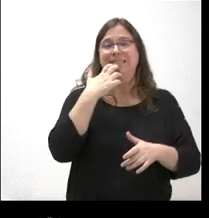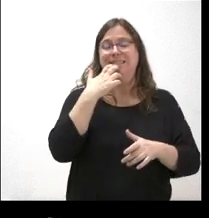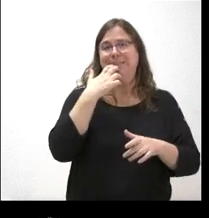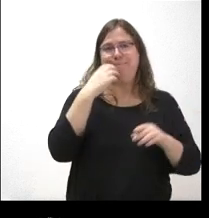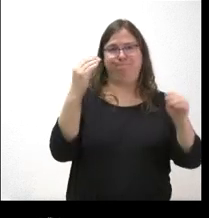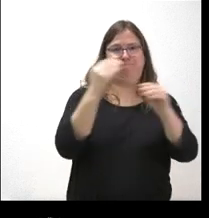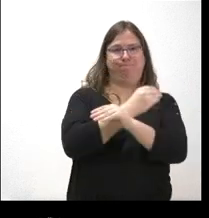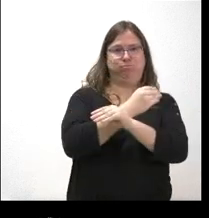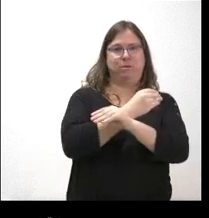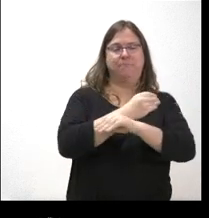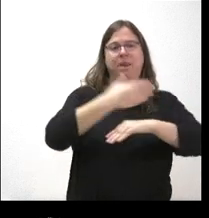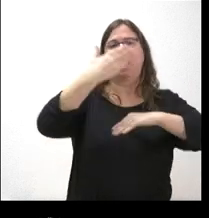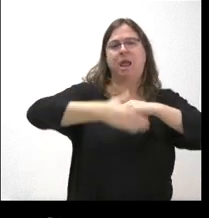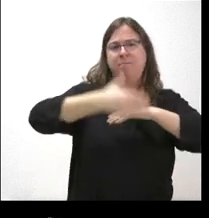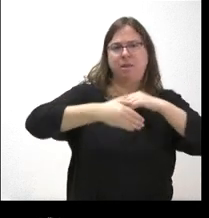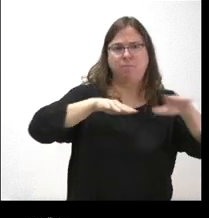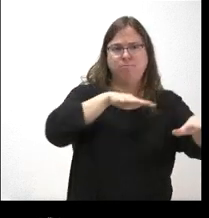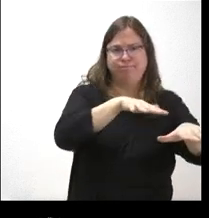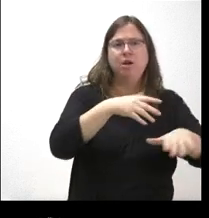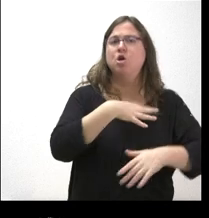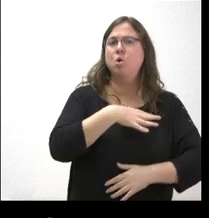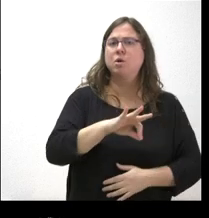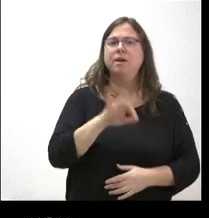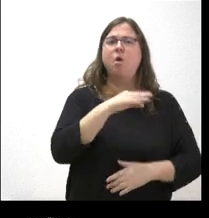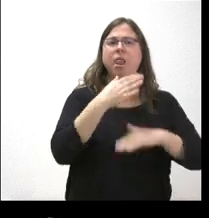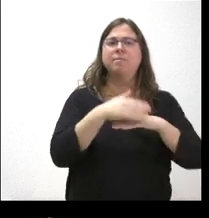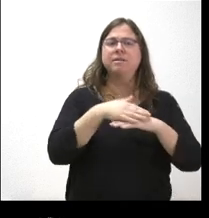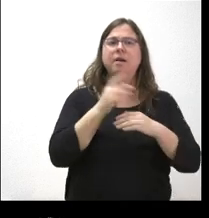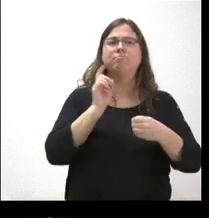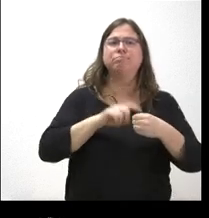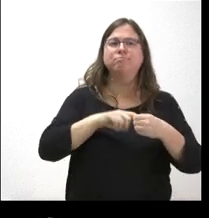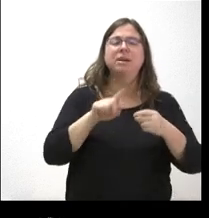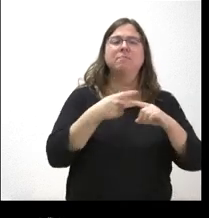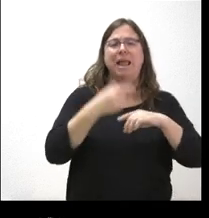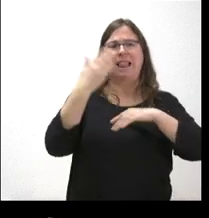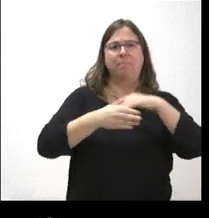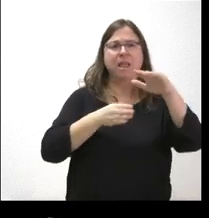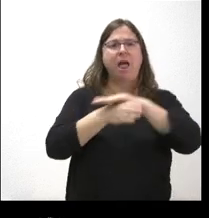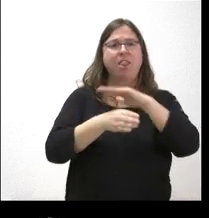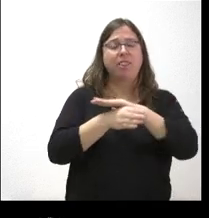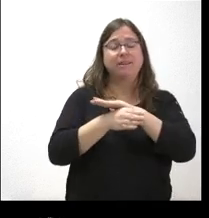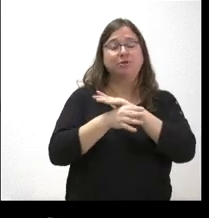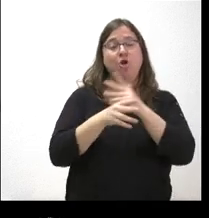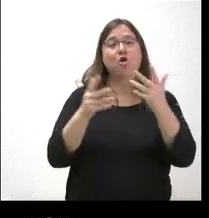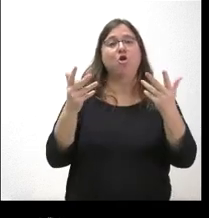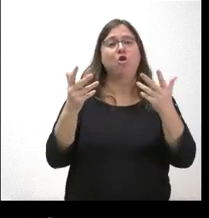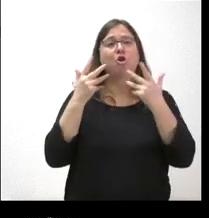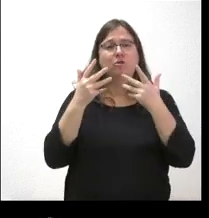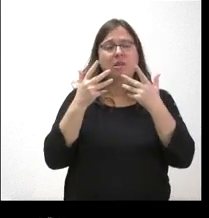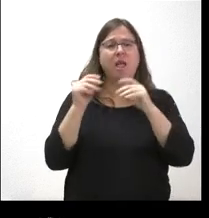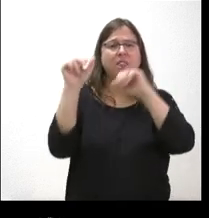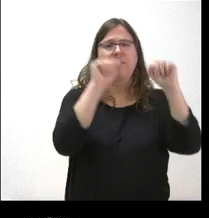imposición de cupos y con las restricciones de acceso que recomendaba el procurador cuáles serían las